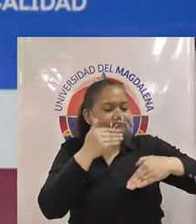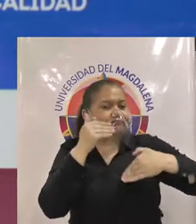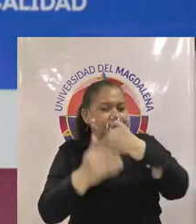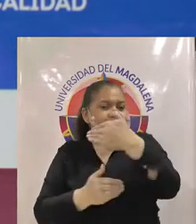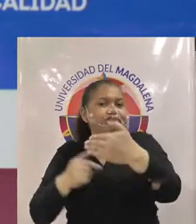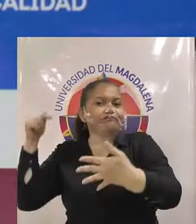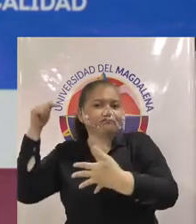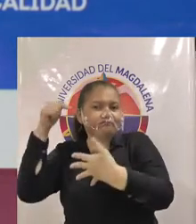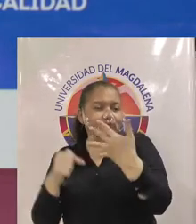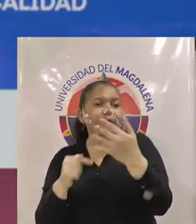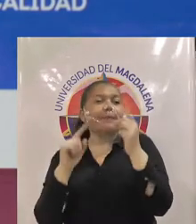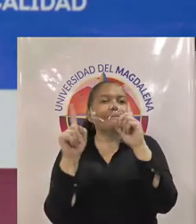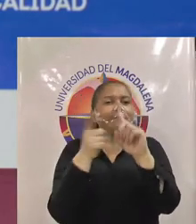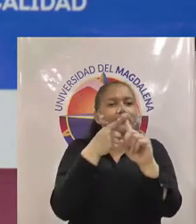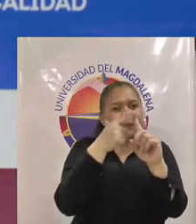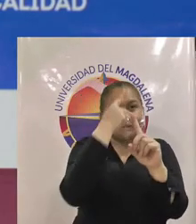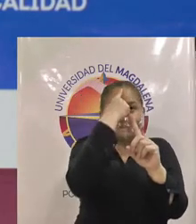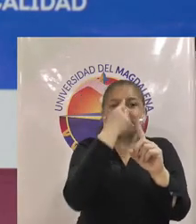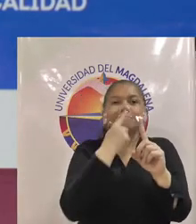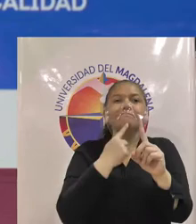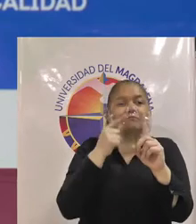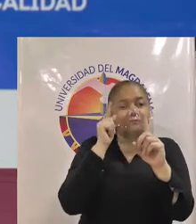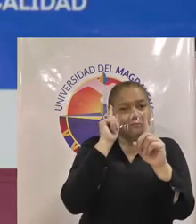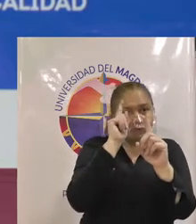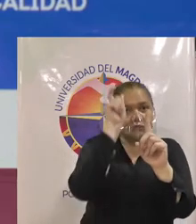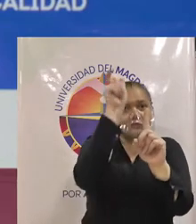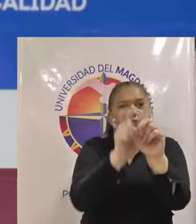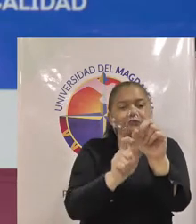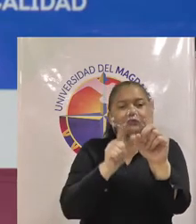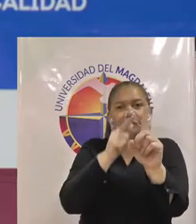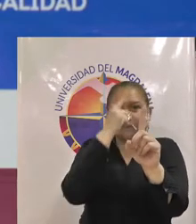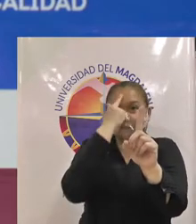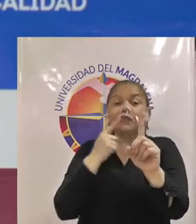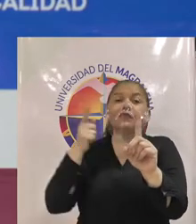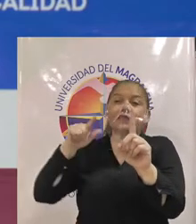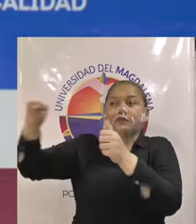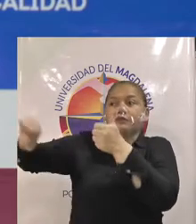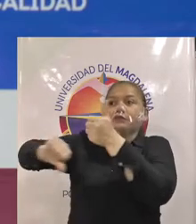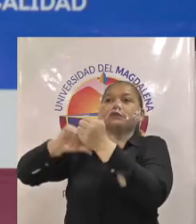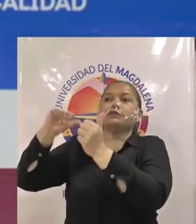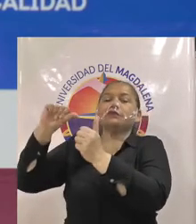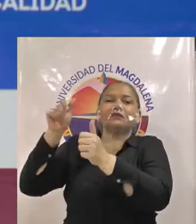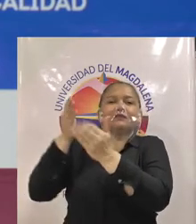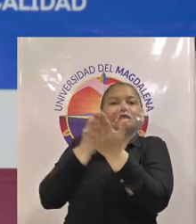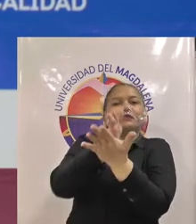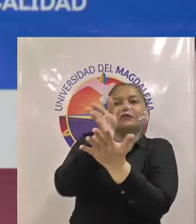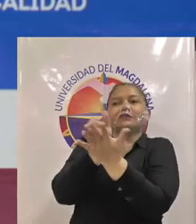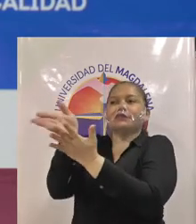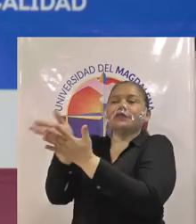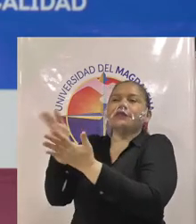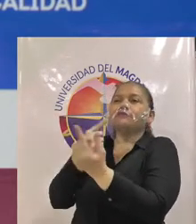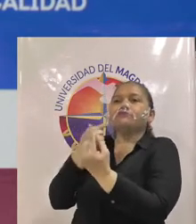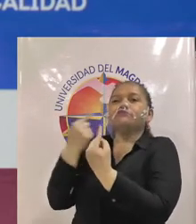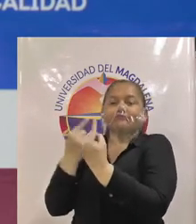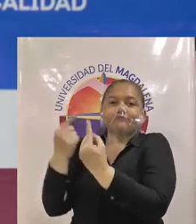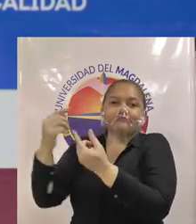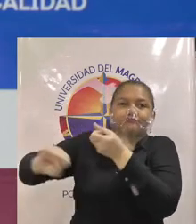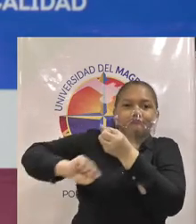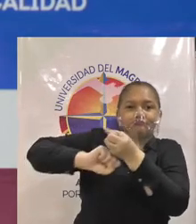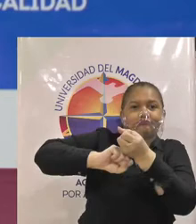definiendo los perfiles obviamente acompañados desde los programas y confrontando esas